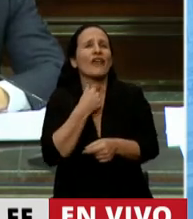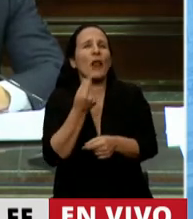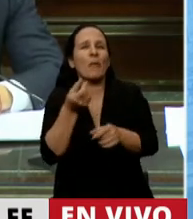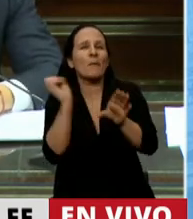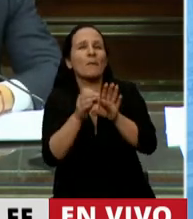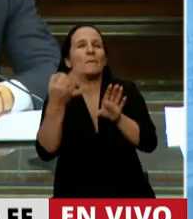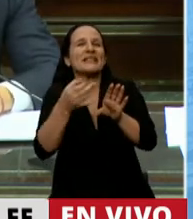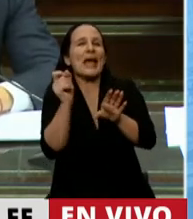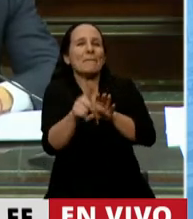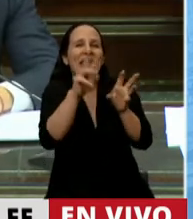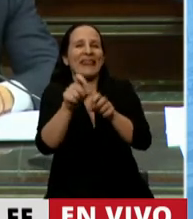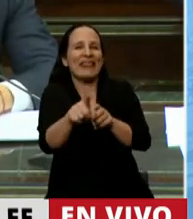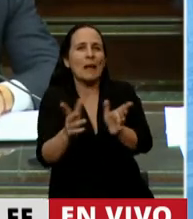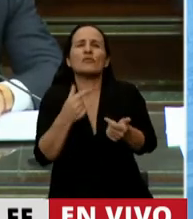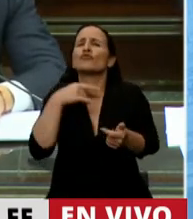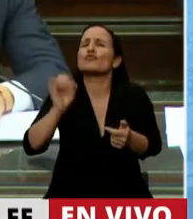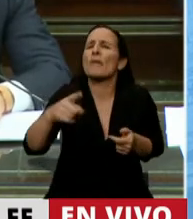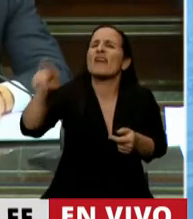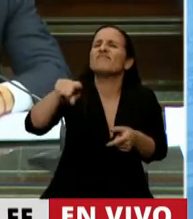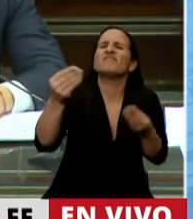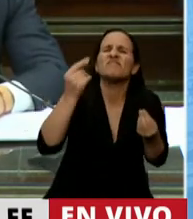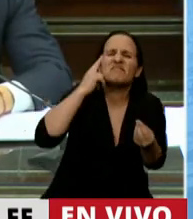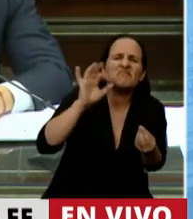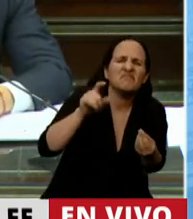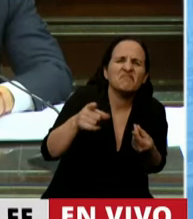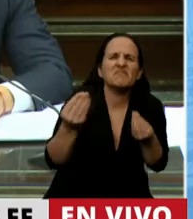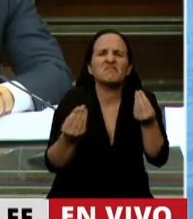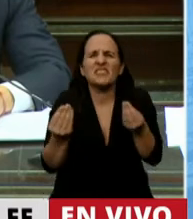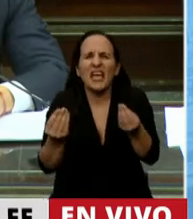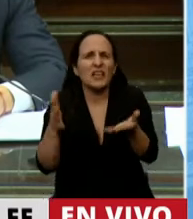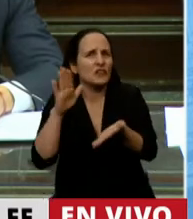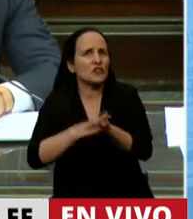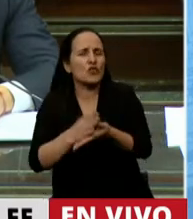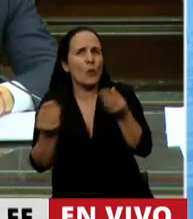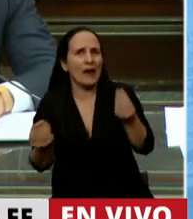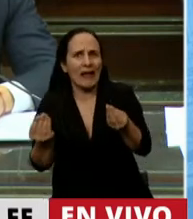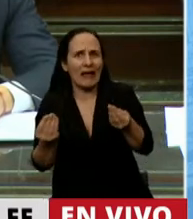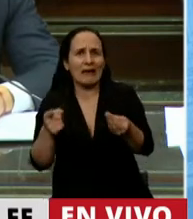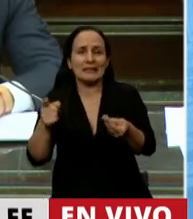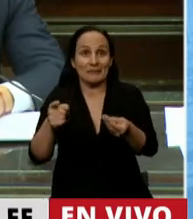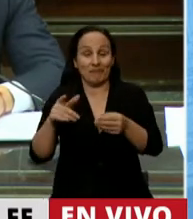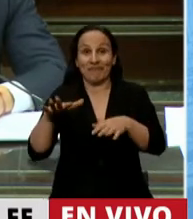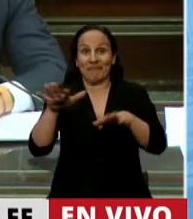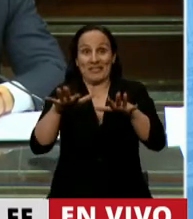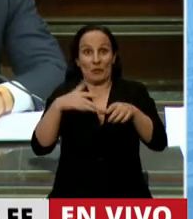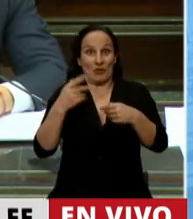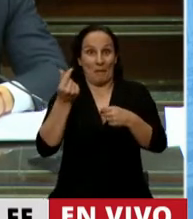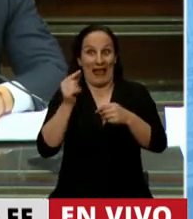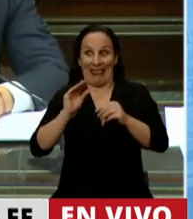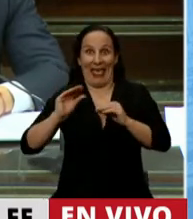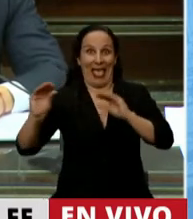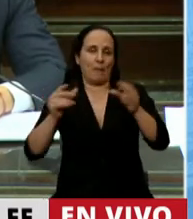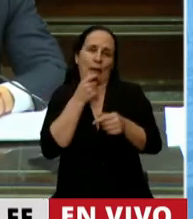preguntarle cómo está viendo usted el tema, qué están pensando en la desigualdad de recursos que tenemos con el AMBA y las